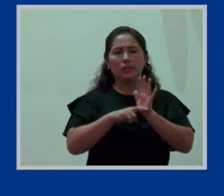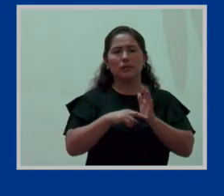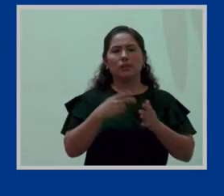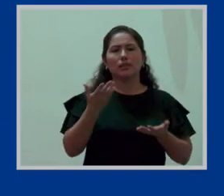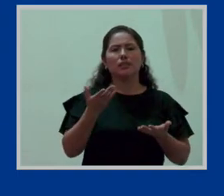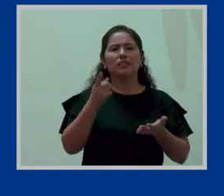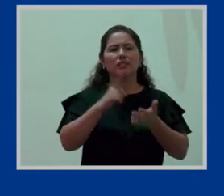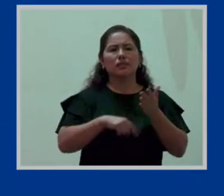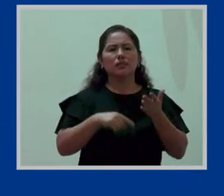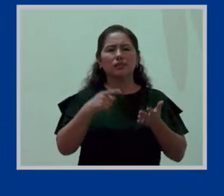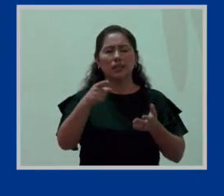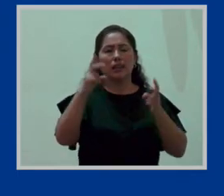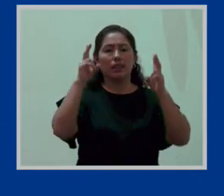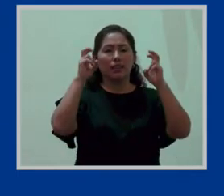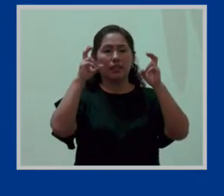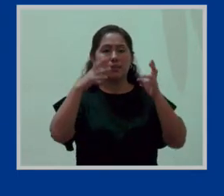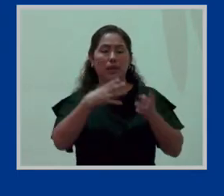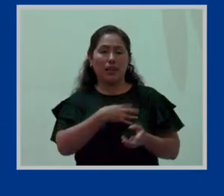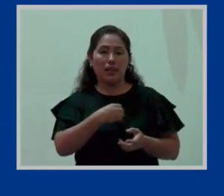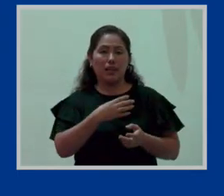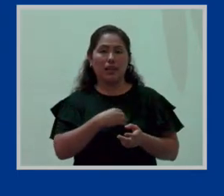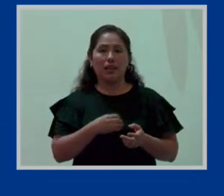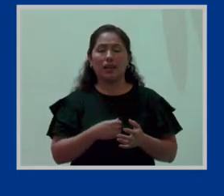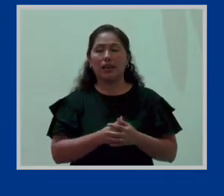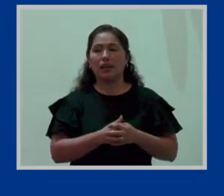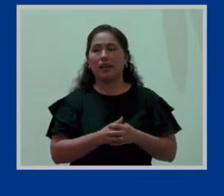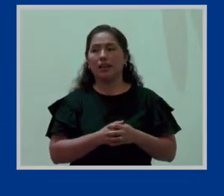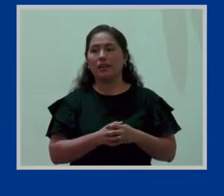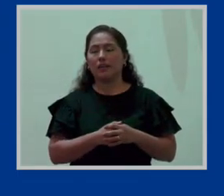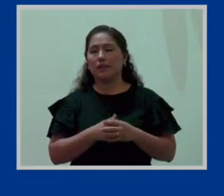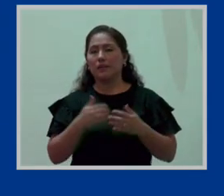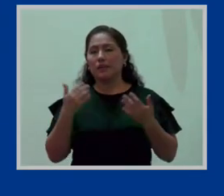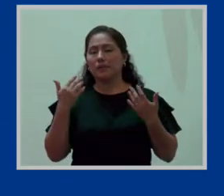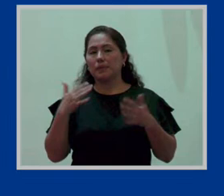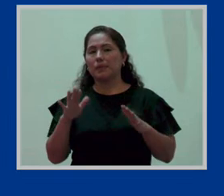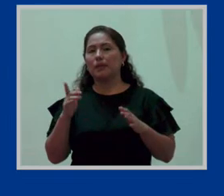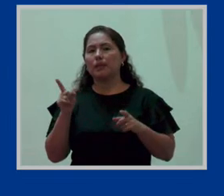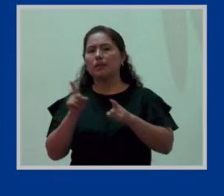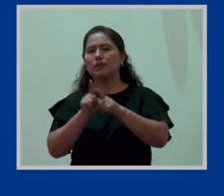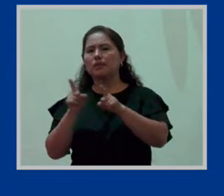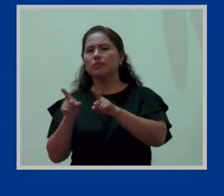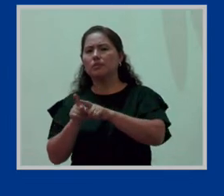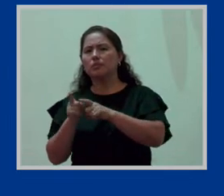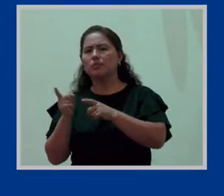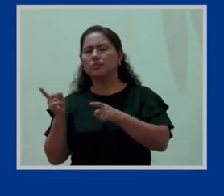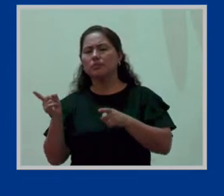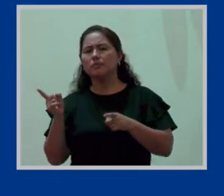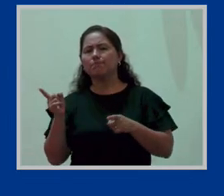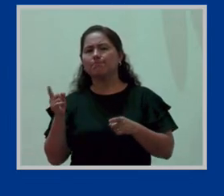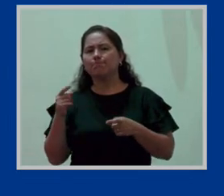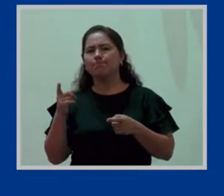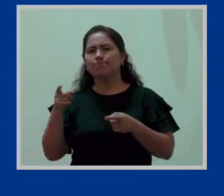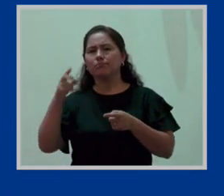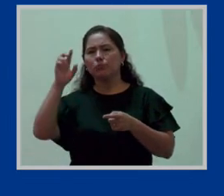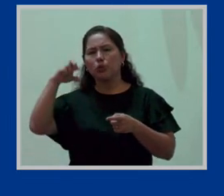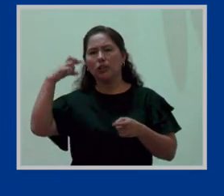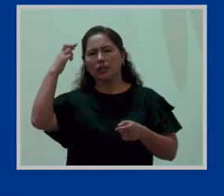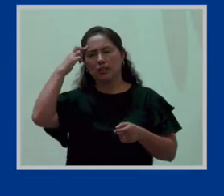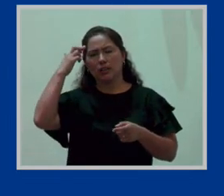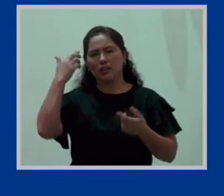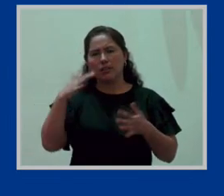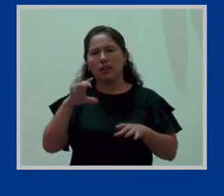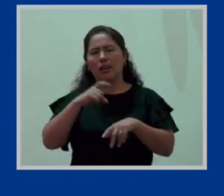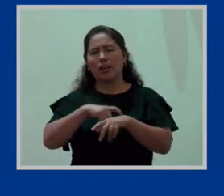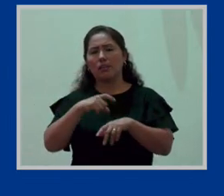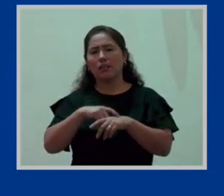sino que el tema de lactarios está transversalizado y con indicadores en las políticas que estamos viendo aquí.